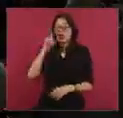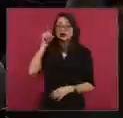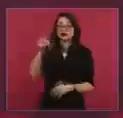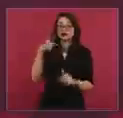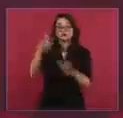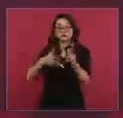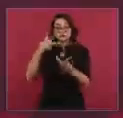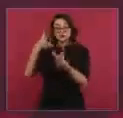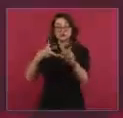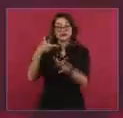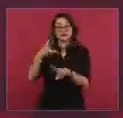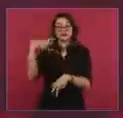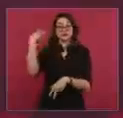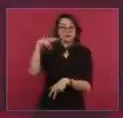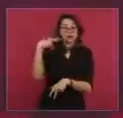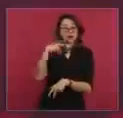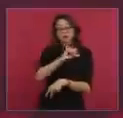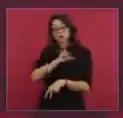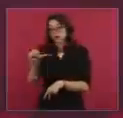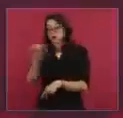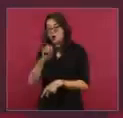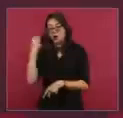imagínense la